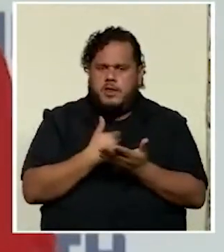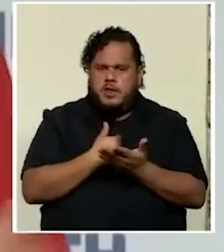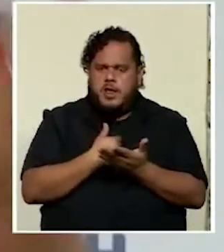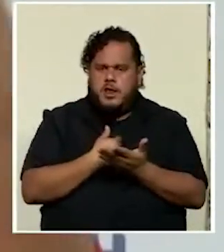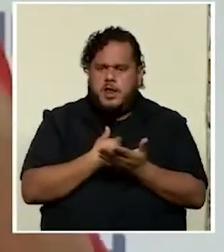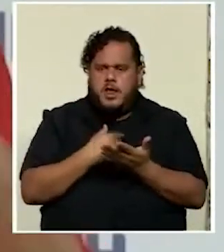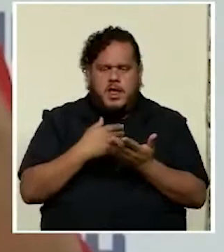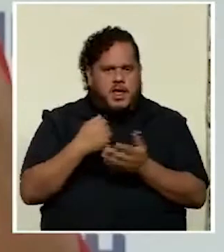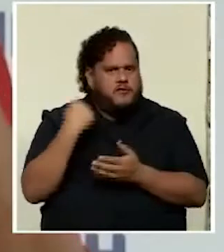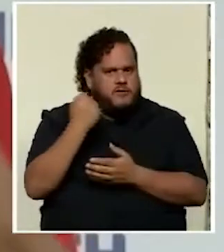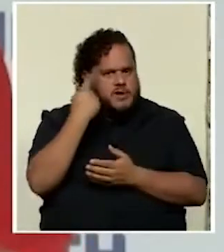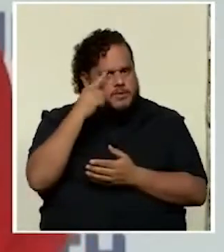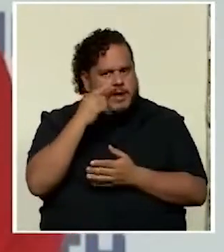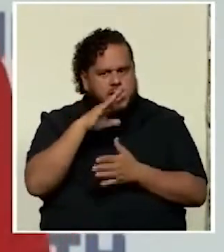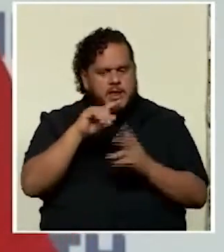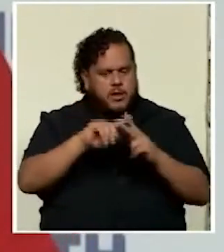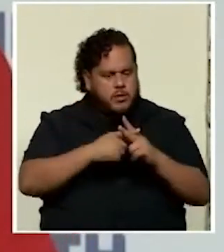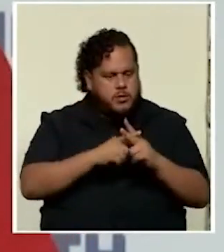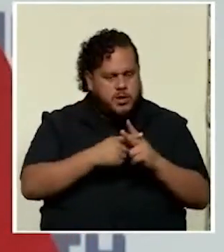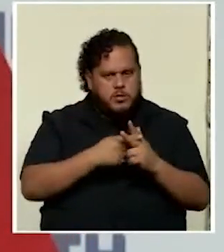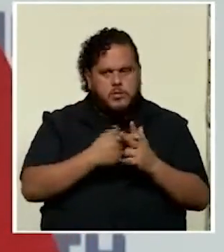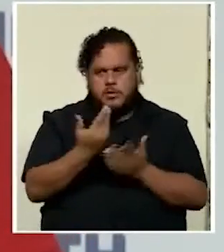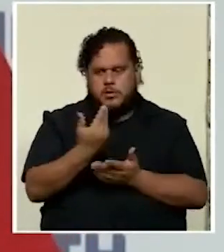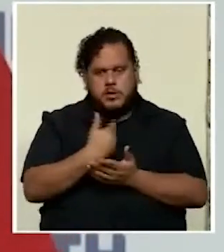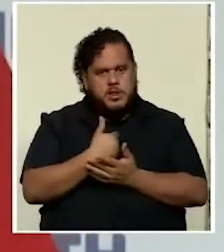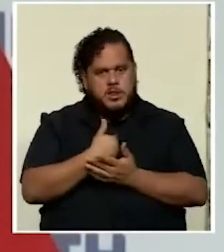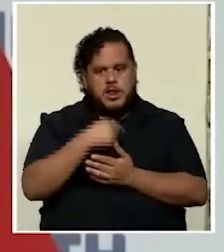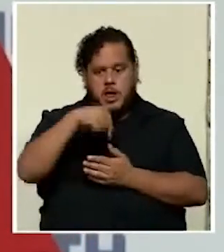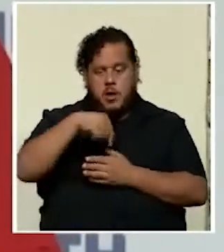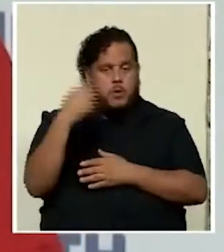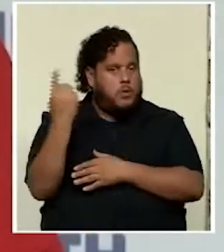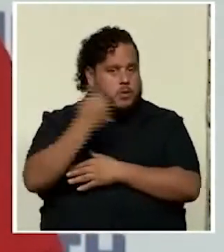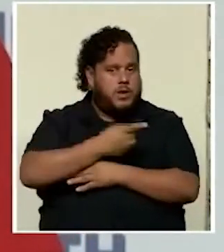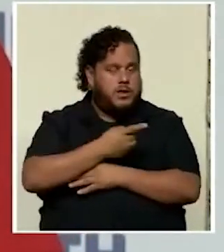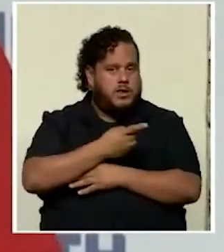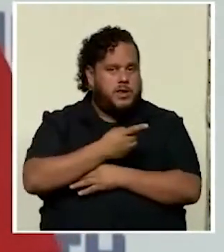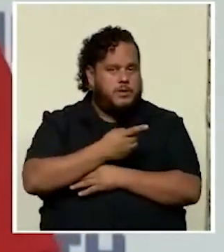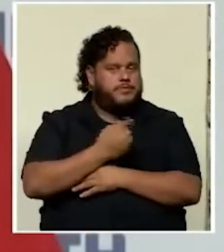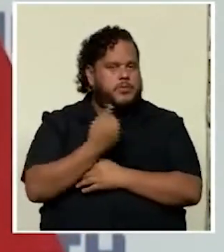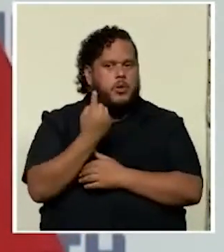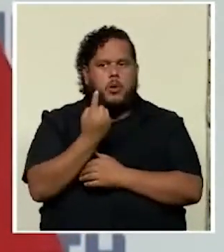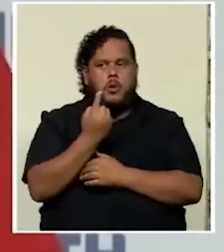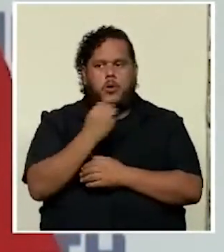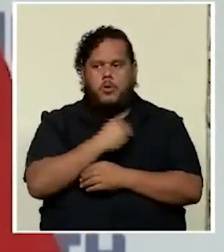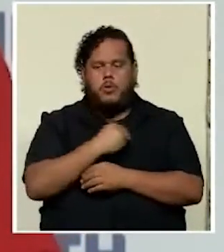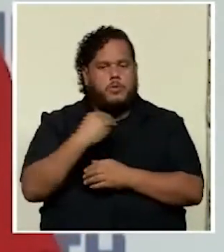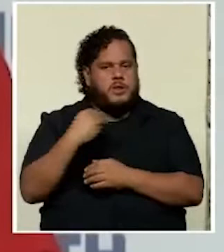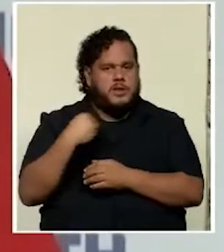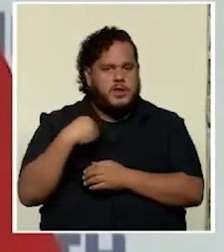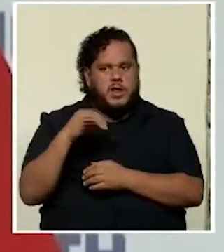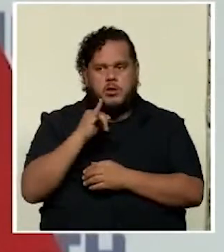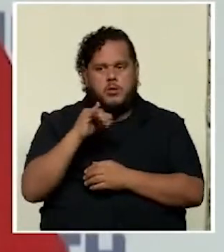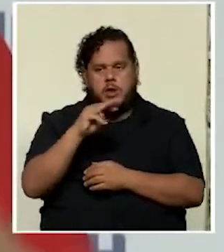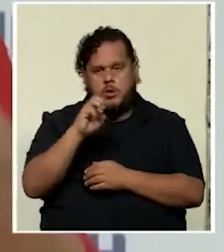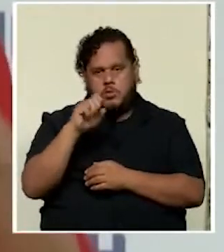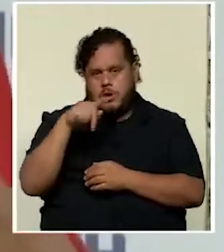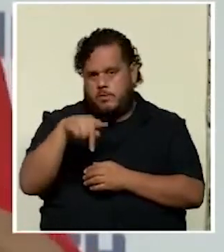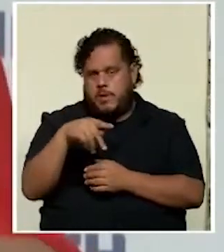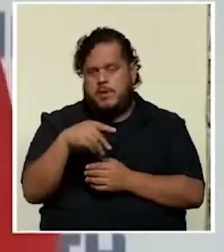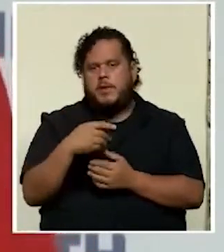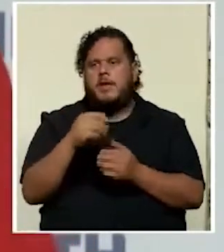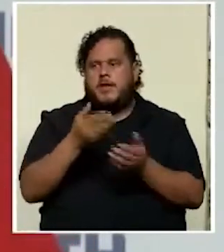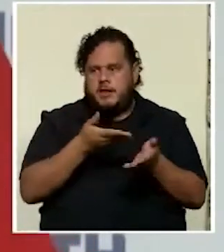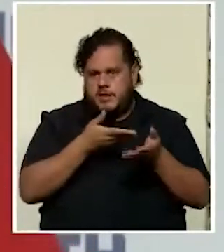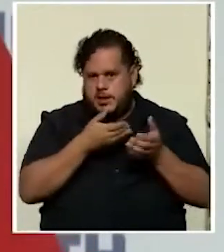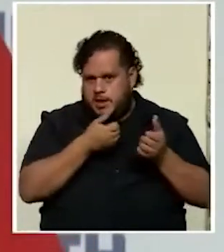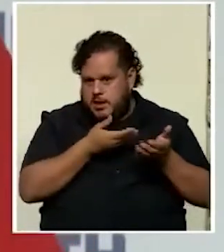para que con los instrumentos y las herramientas que tiene hoy día un ministerio como el Ministerio de Educación se lleve